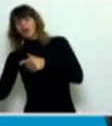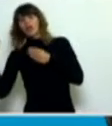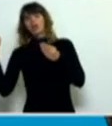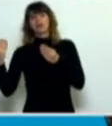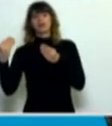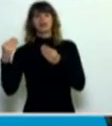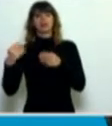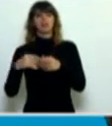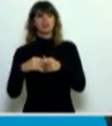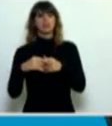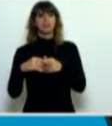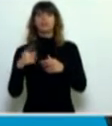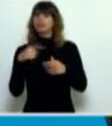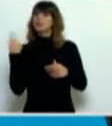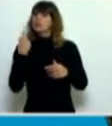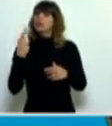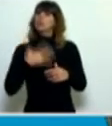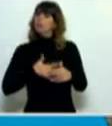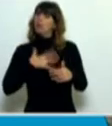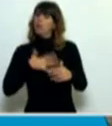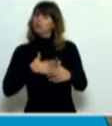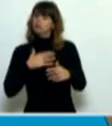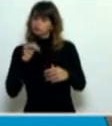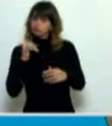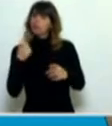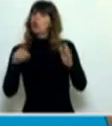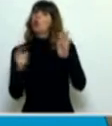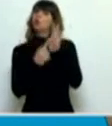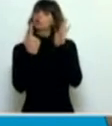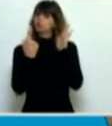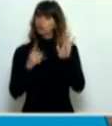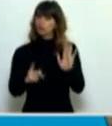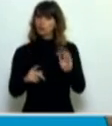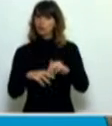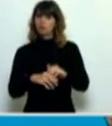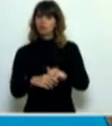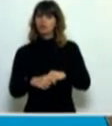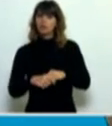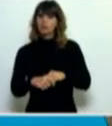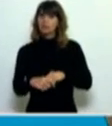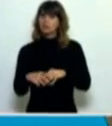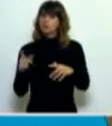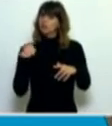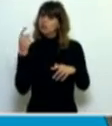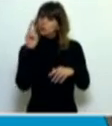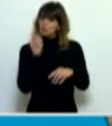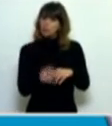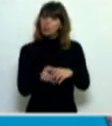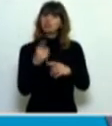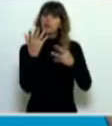una gratificación con una excepción. Nosotros estamos viendo que el proyecto